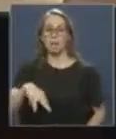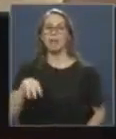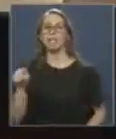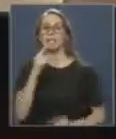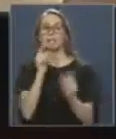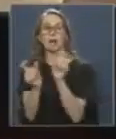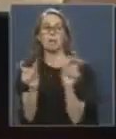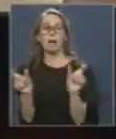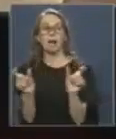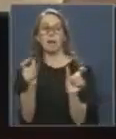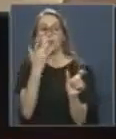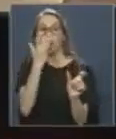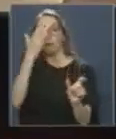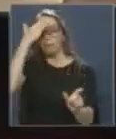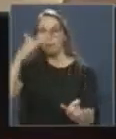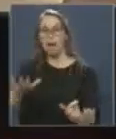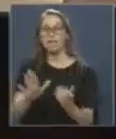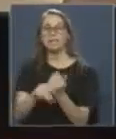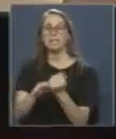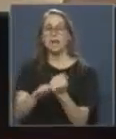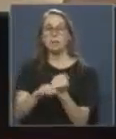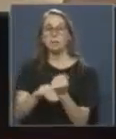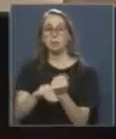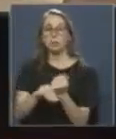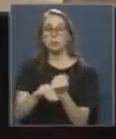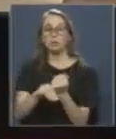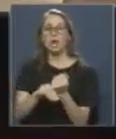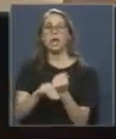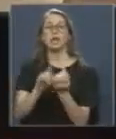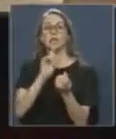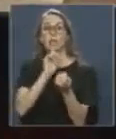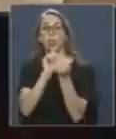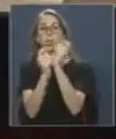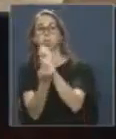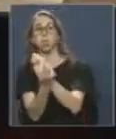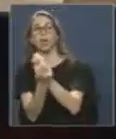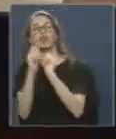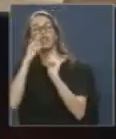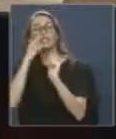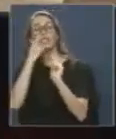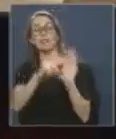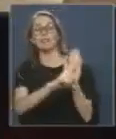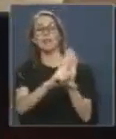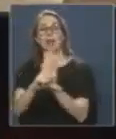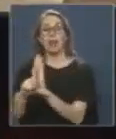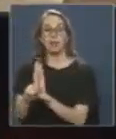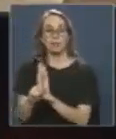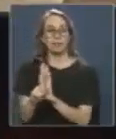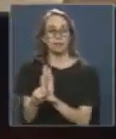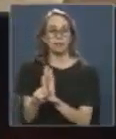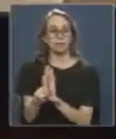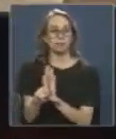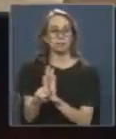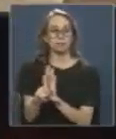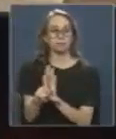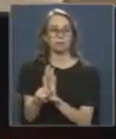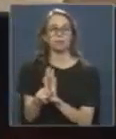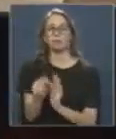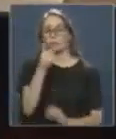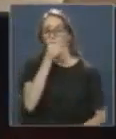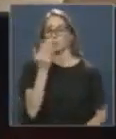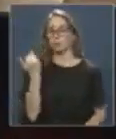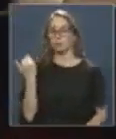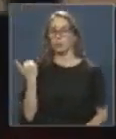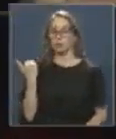palabras tan malintencionadas y tramposas que terminan desvirtuando el sentido de las leyes. En el último